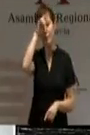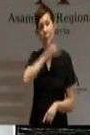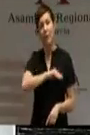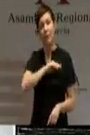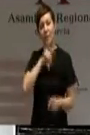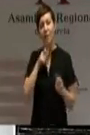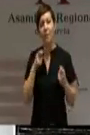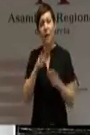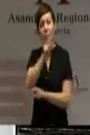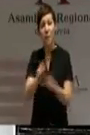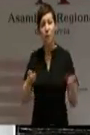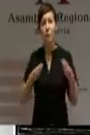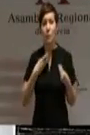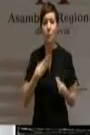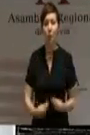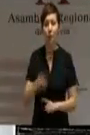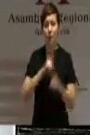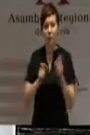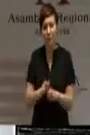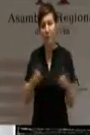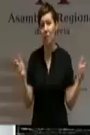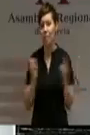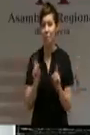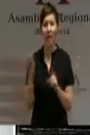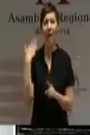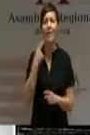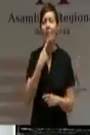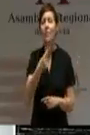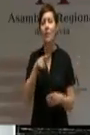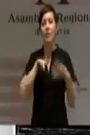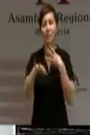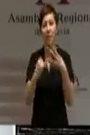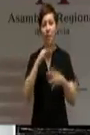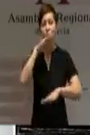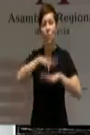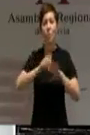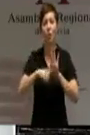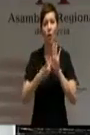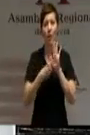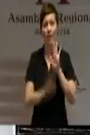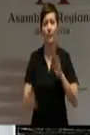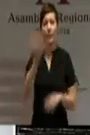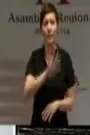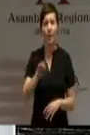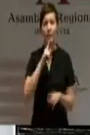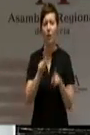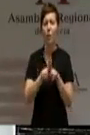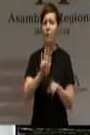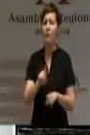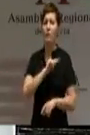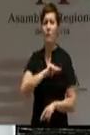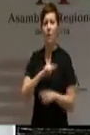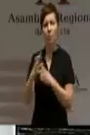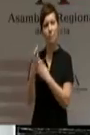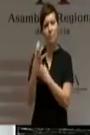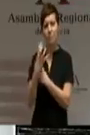ciudadanos. Habló ayer usted de transparencia, del cumplimiento de una ley estatal y lo sentimos como un poco de burla, señor Garre, cuando